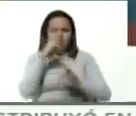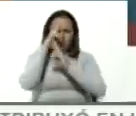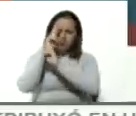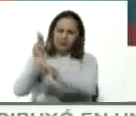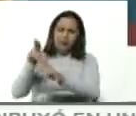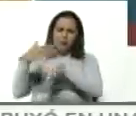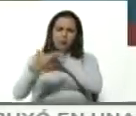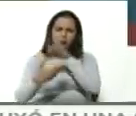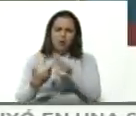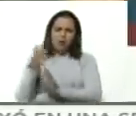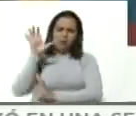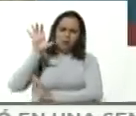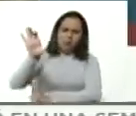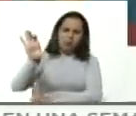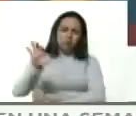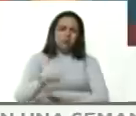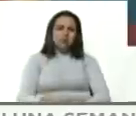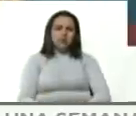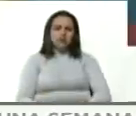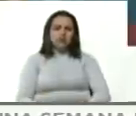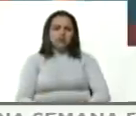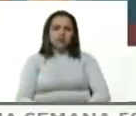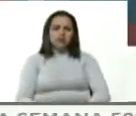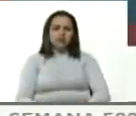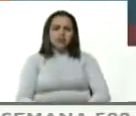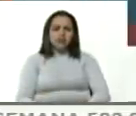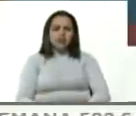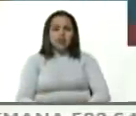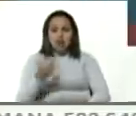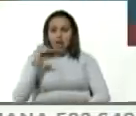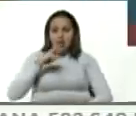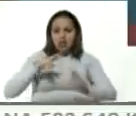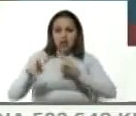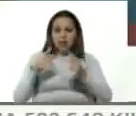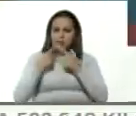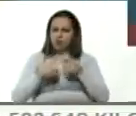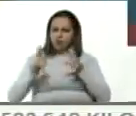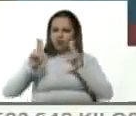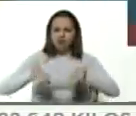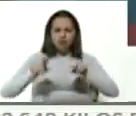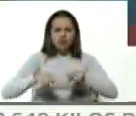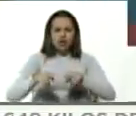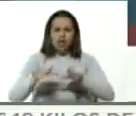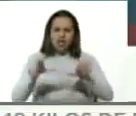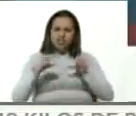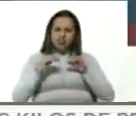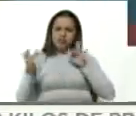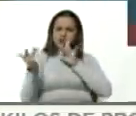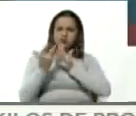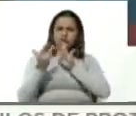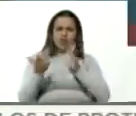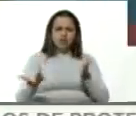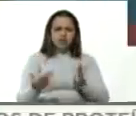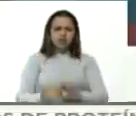internos de Libia y estableceremos relaciones pero no ha habido ningún tipo de contacto